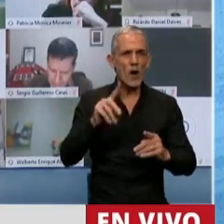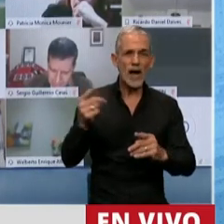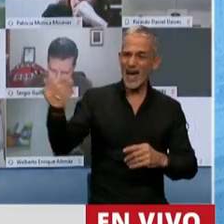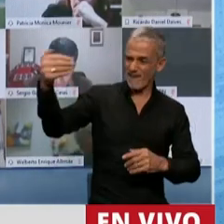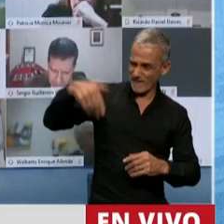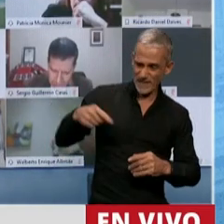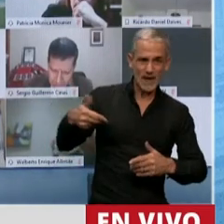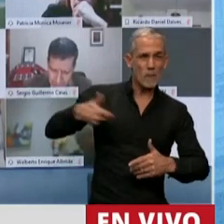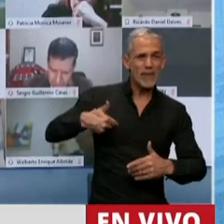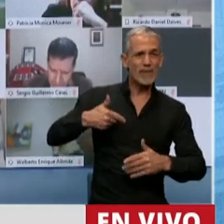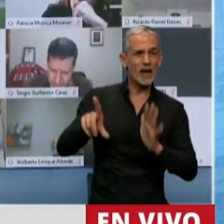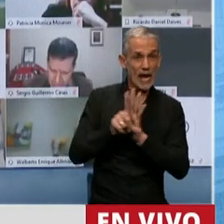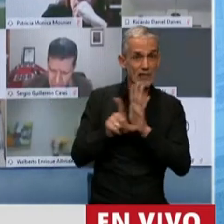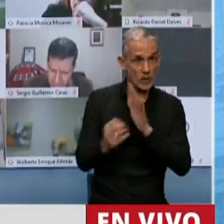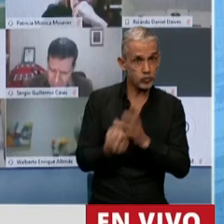a pedir leyes,